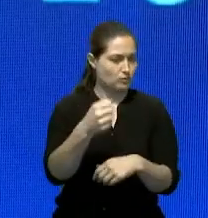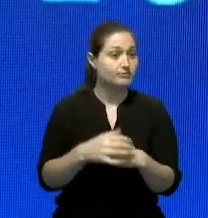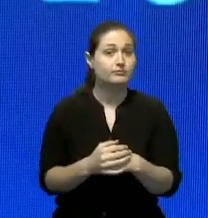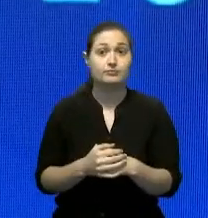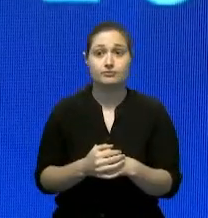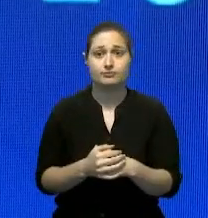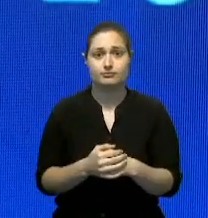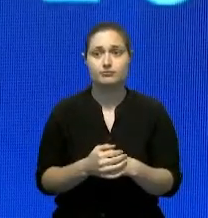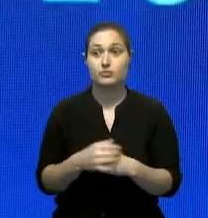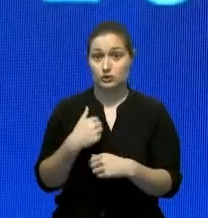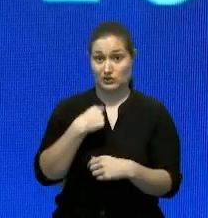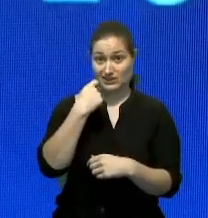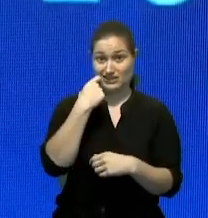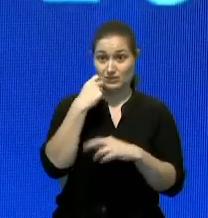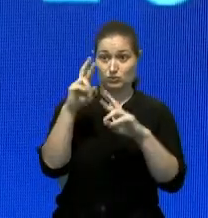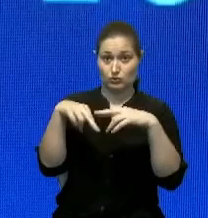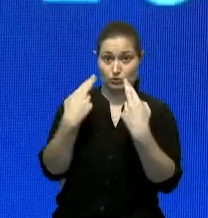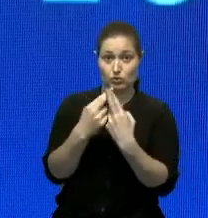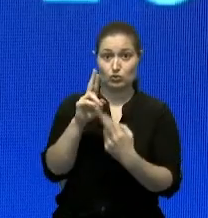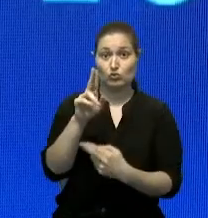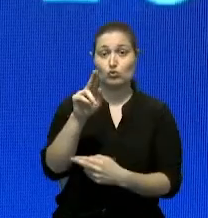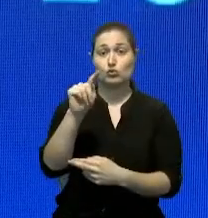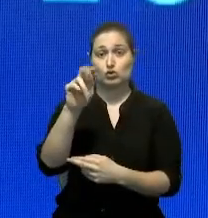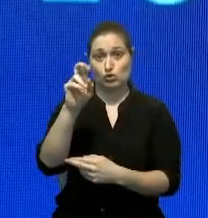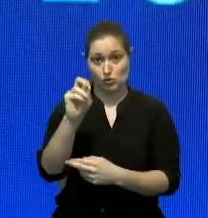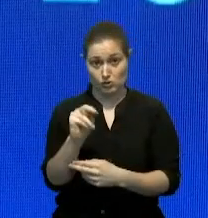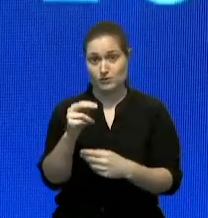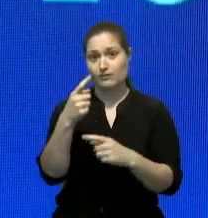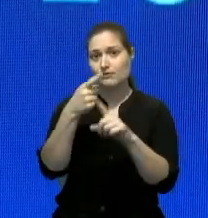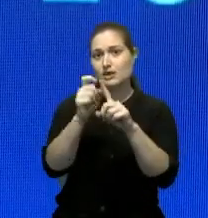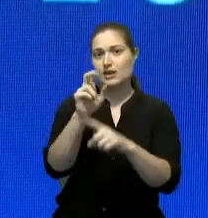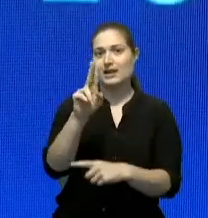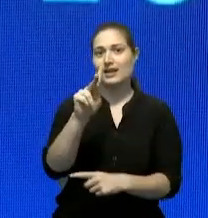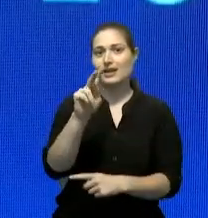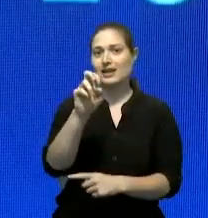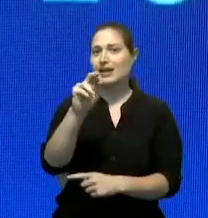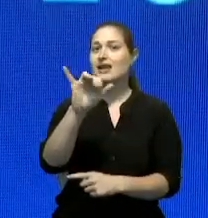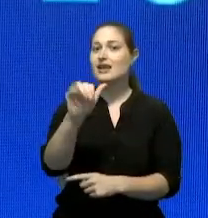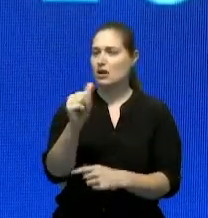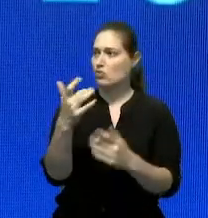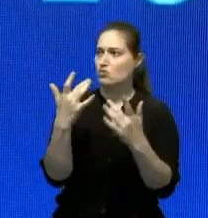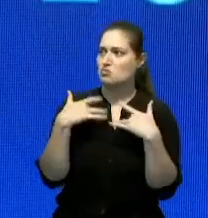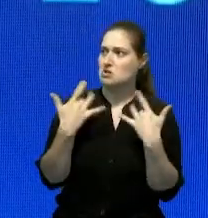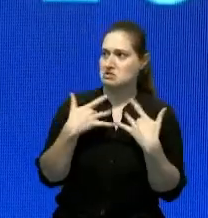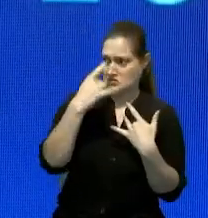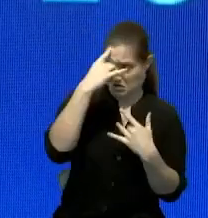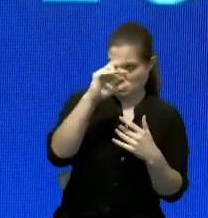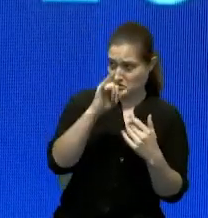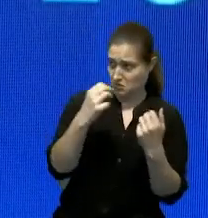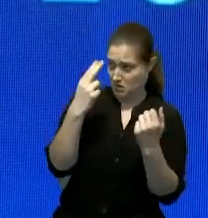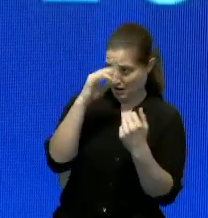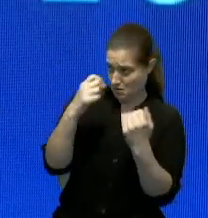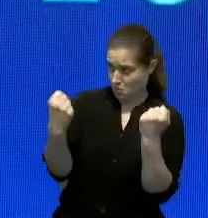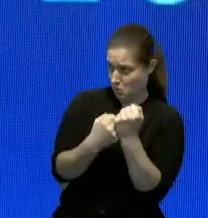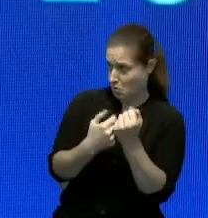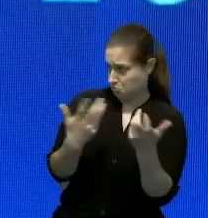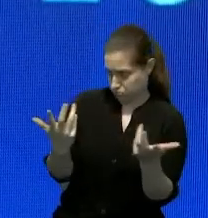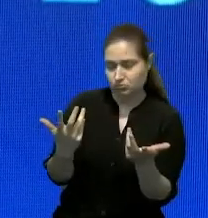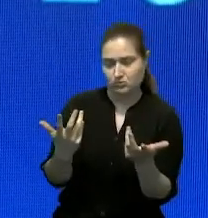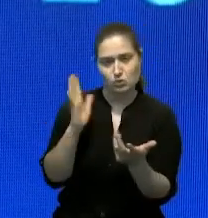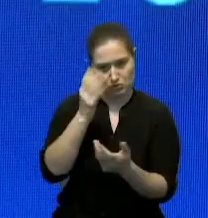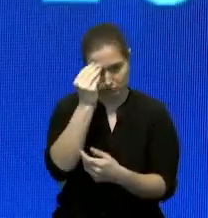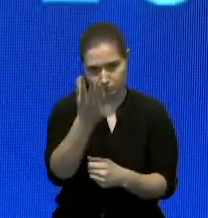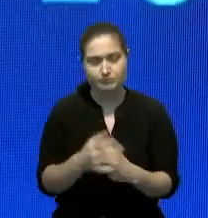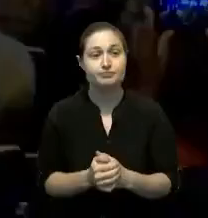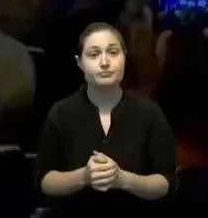de una reunión con el presidente Ruto de Kenia que nos está informando cómo va la misión en ese país. Logramos el apoyo a la seguridad de